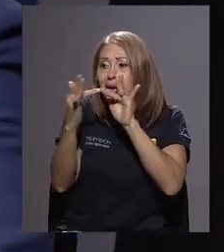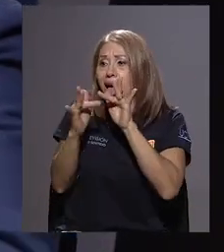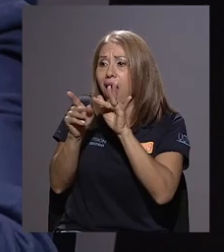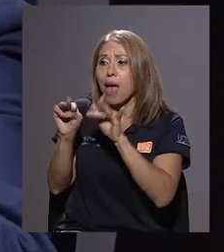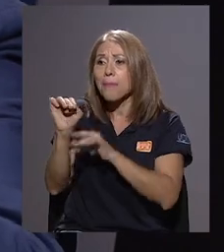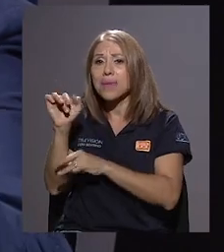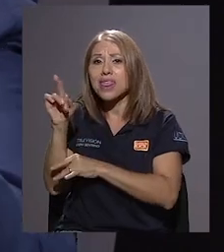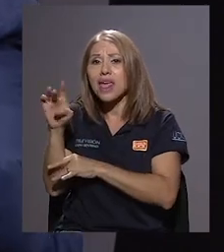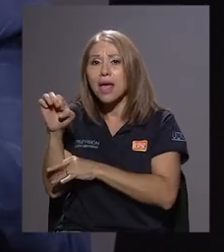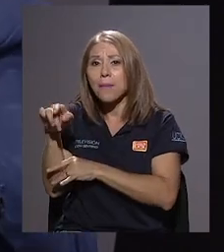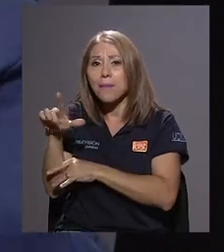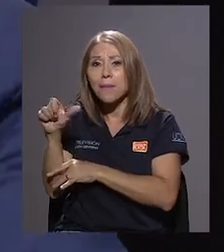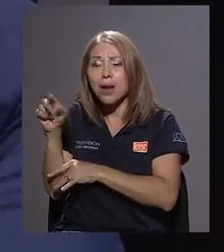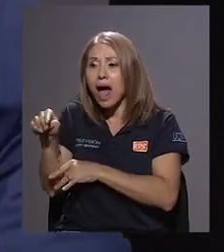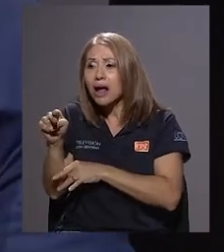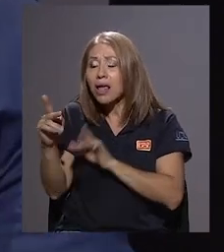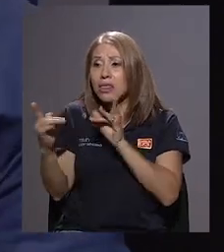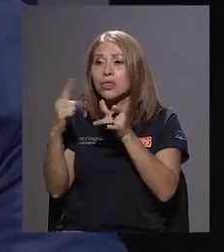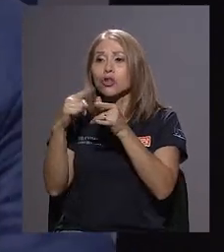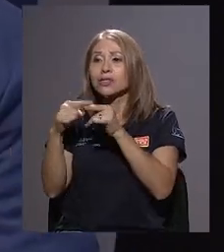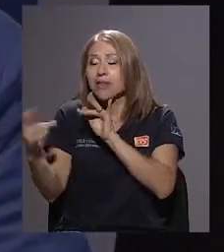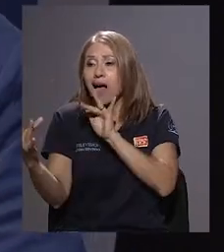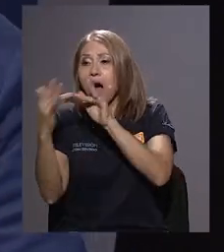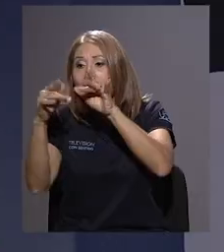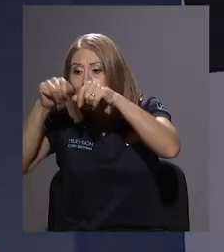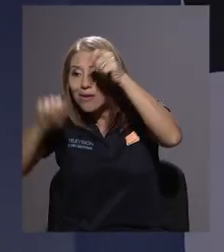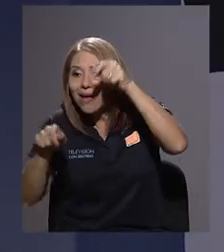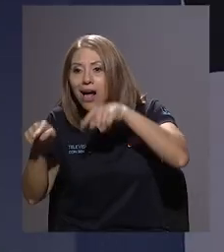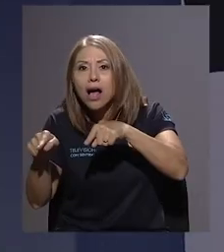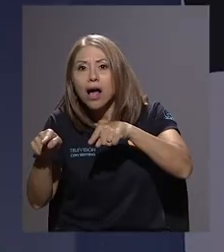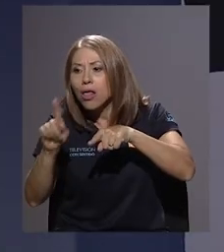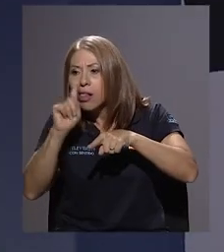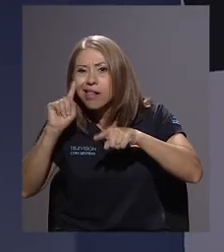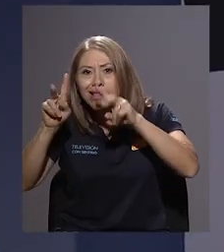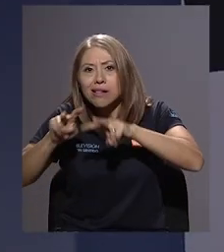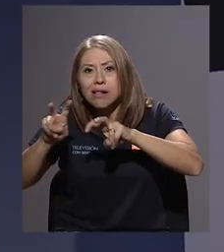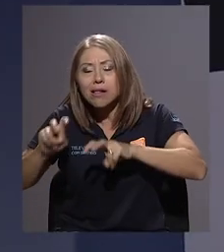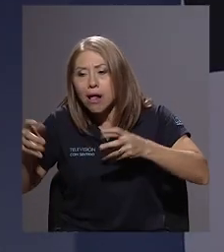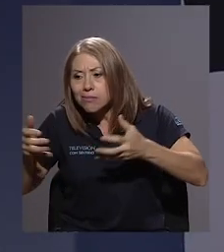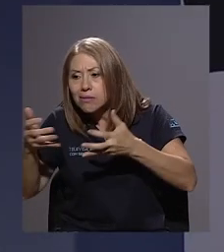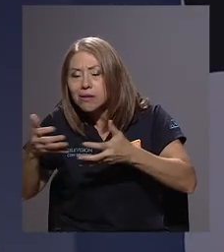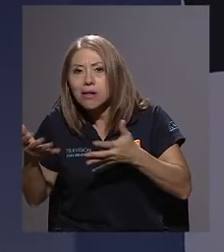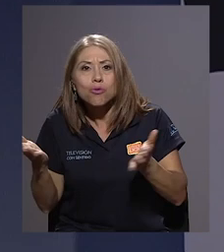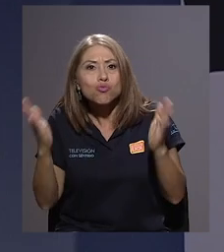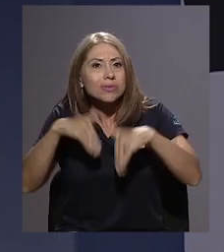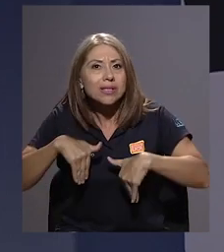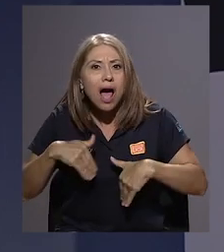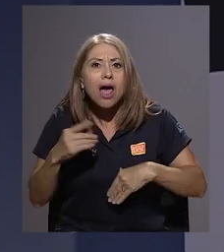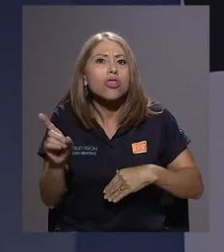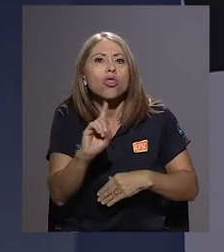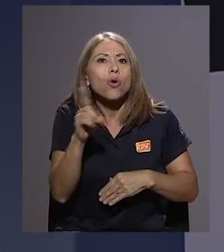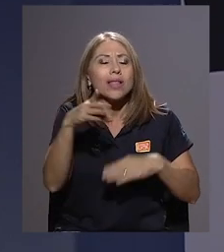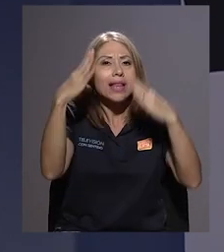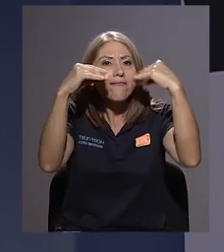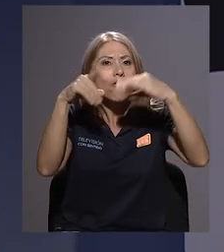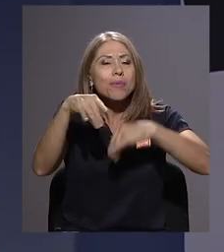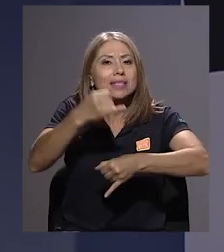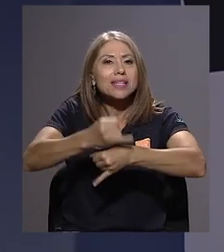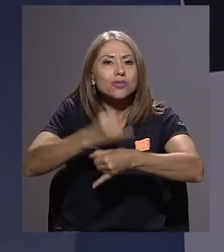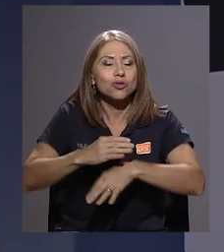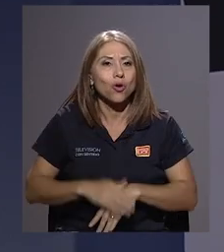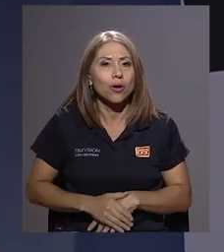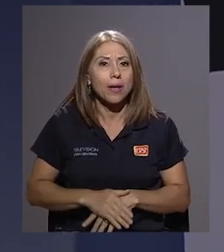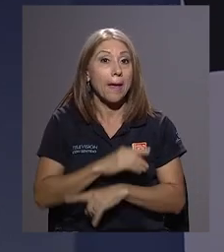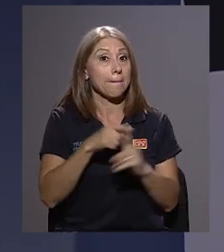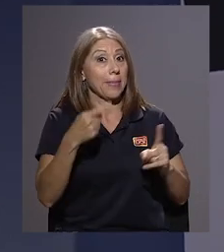bucear a ver dónde es que estará el informe de labores de esa institución. Vea que, Jimmy, yo le planteaba ahora el tema de las asesorías legales y no en detrimento